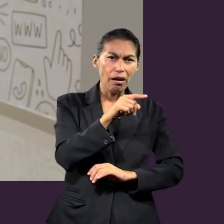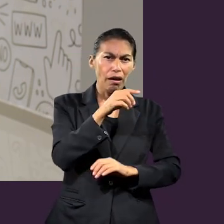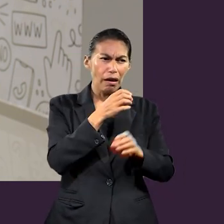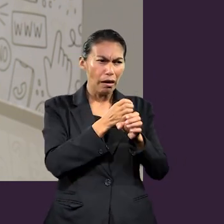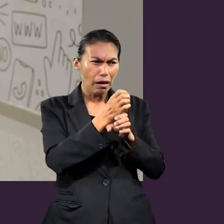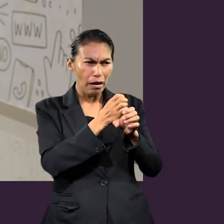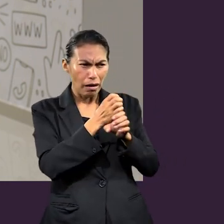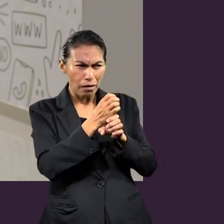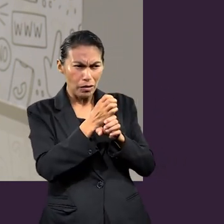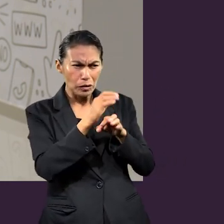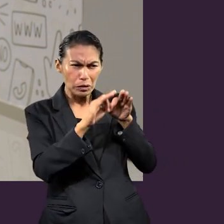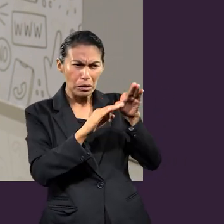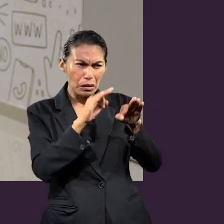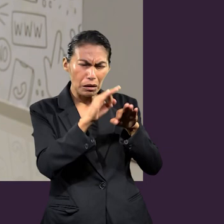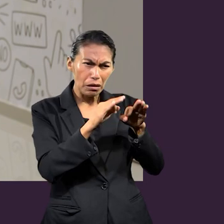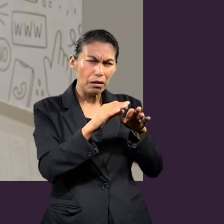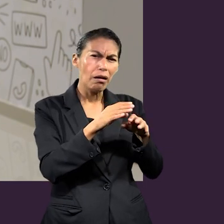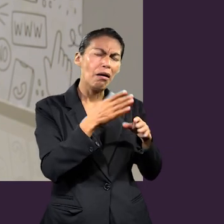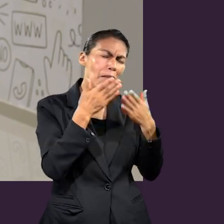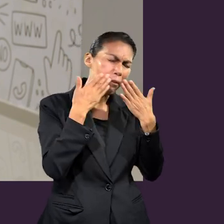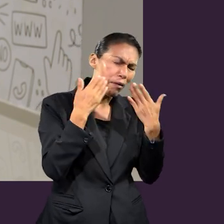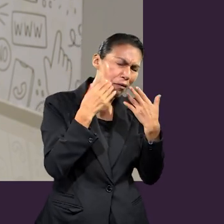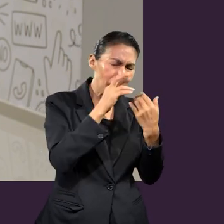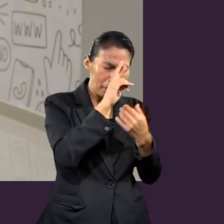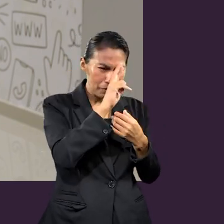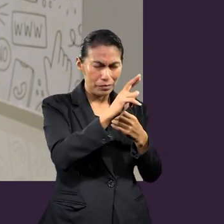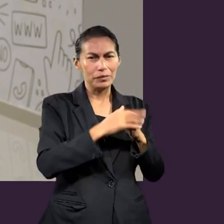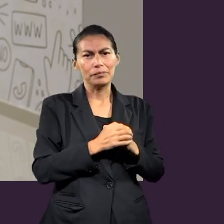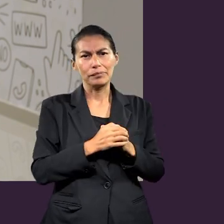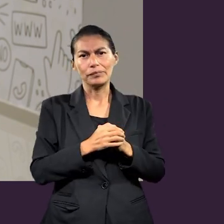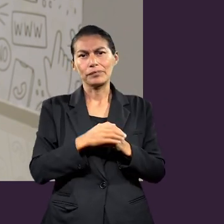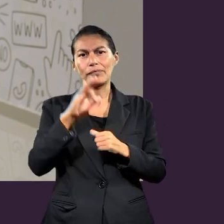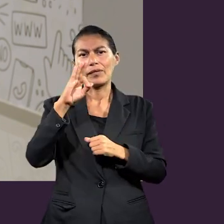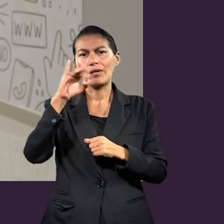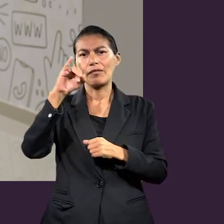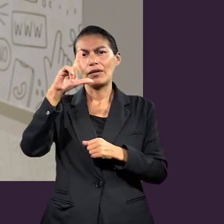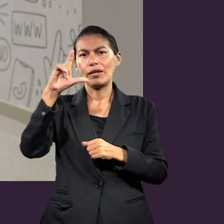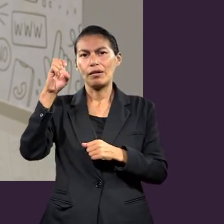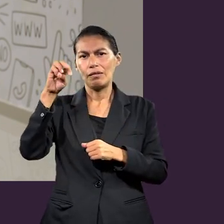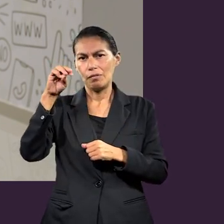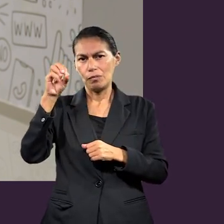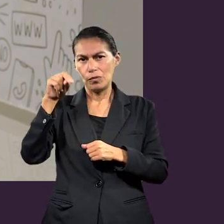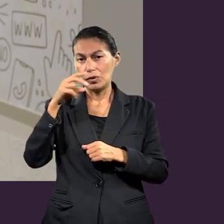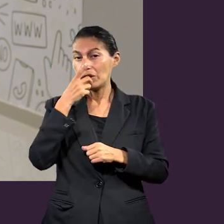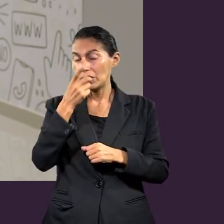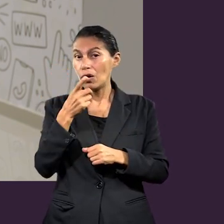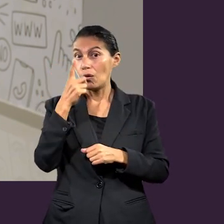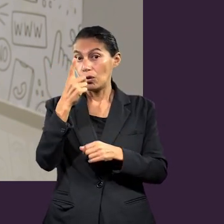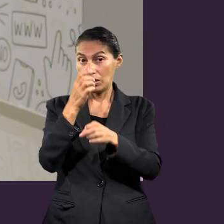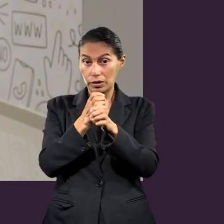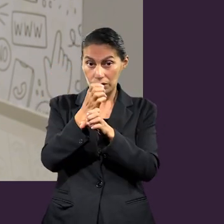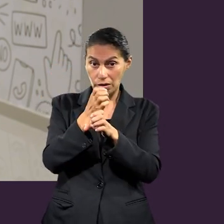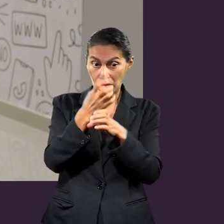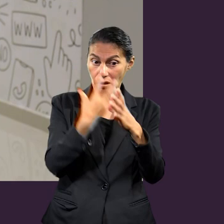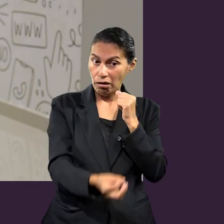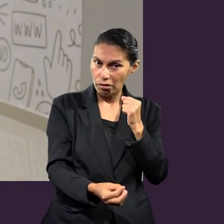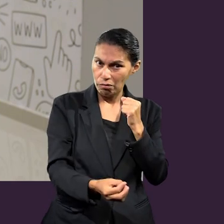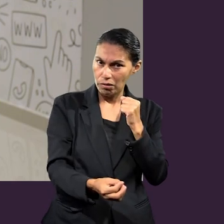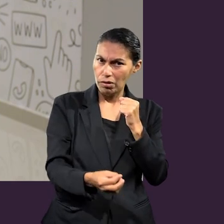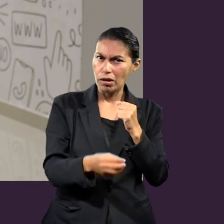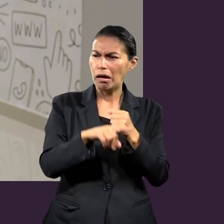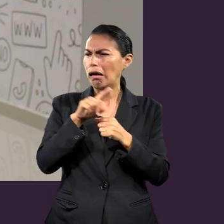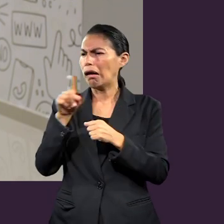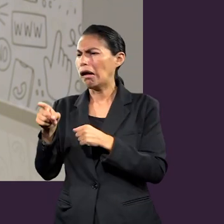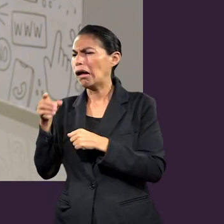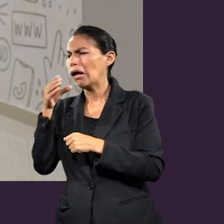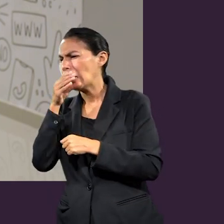hacerse con los esclavos. Y en la carta Filemón tenemos lo que dice San Pablo, un